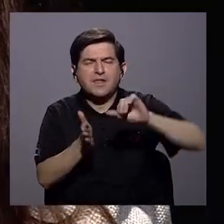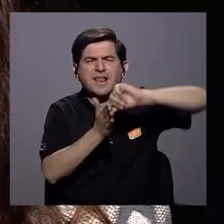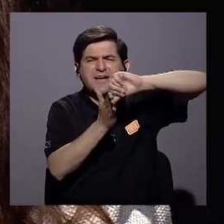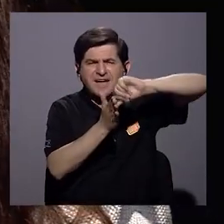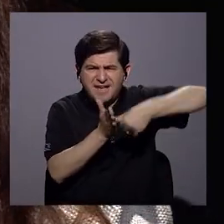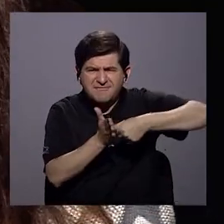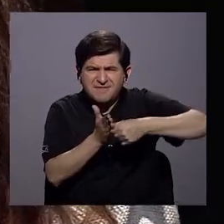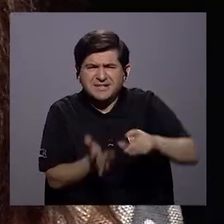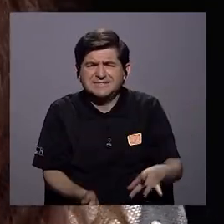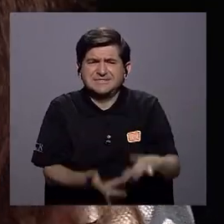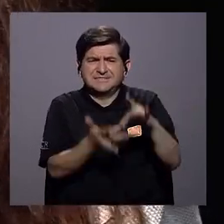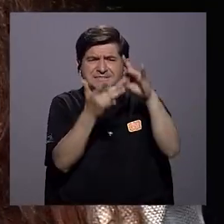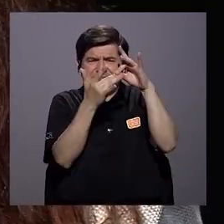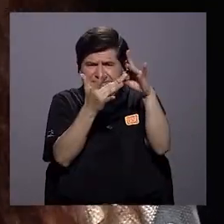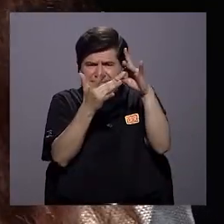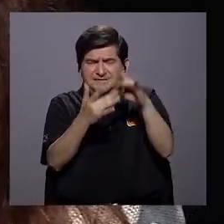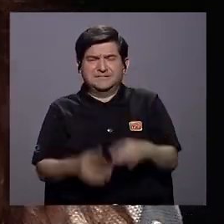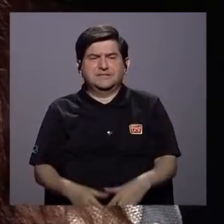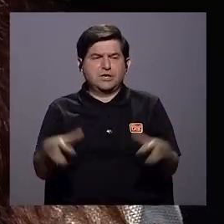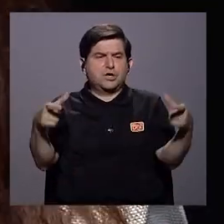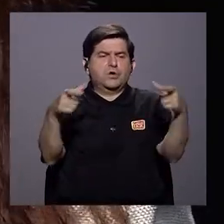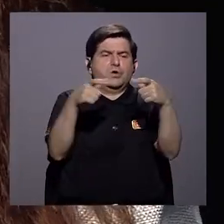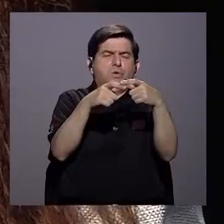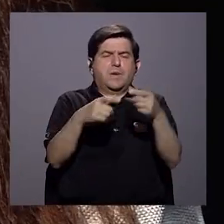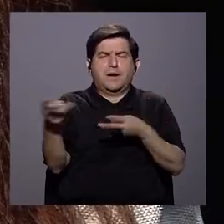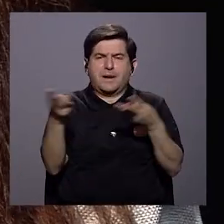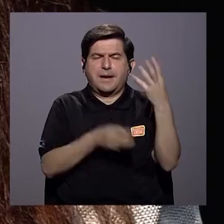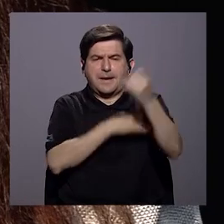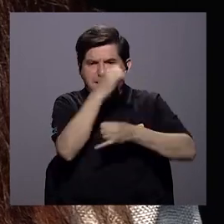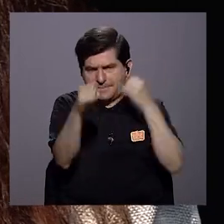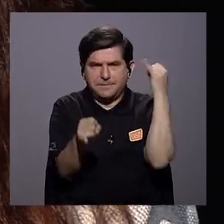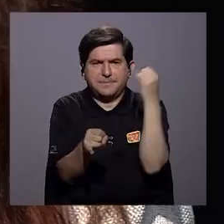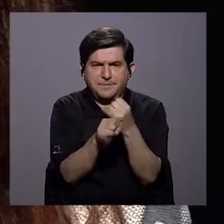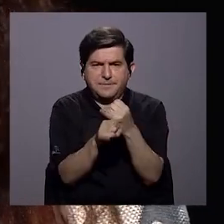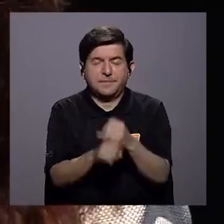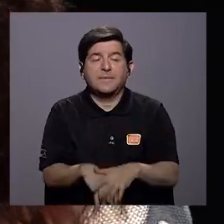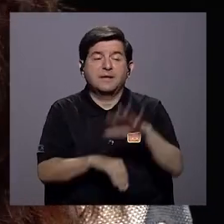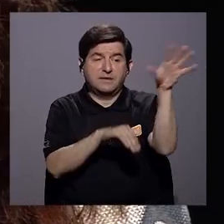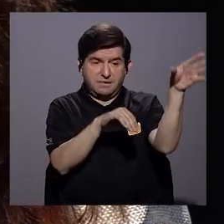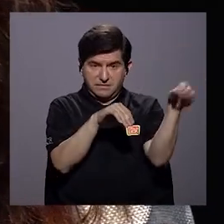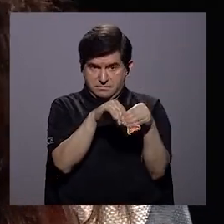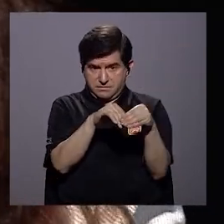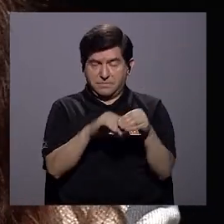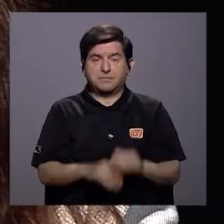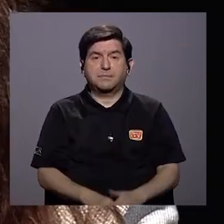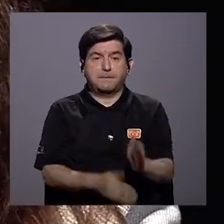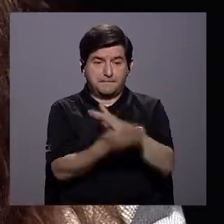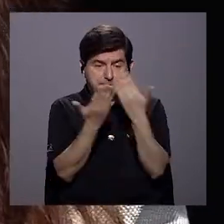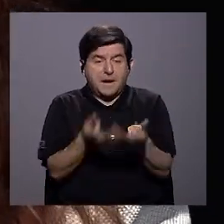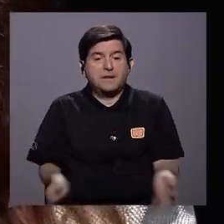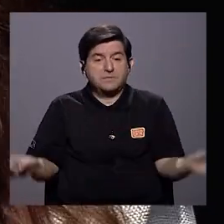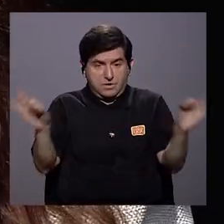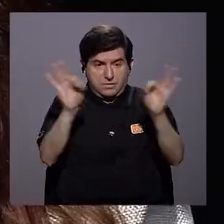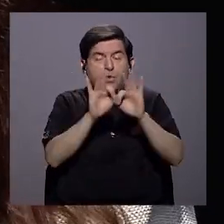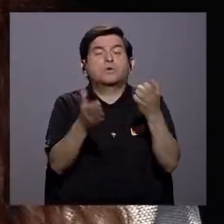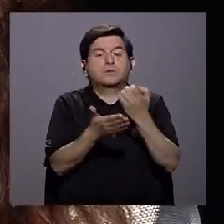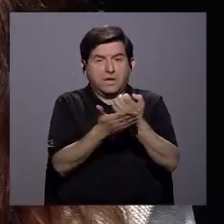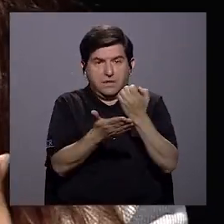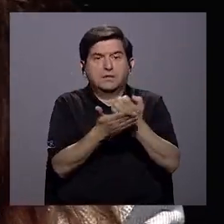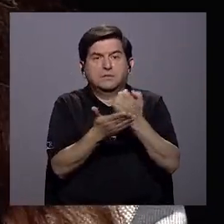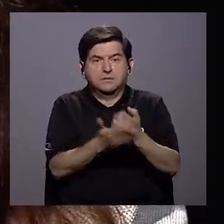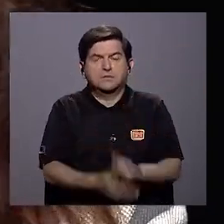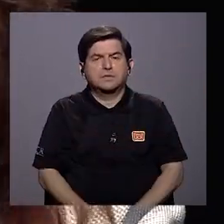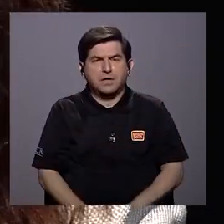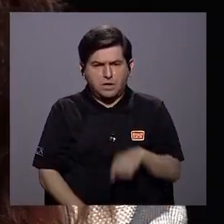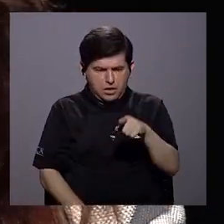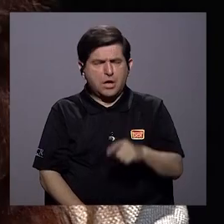un énfasis muy especial en conectarnos a los mercados internacionales, que además es un brazo de la economía que es muy fuerte, que es